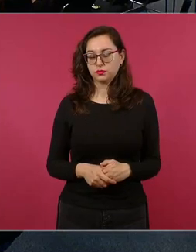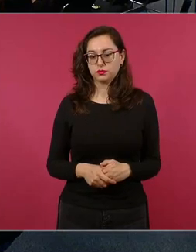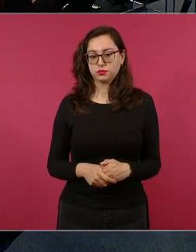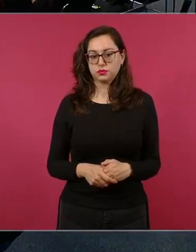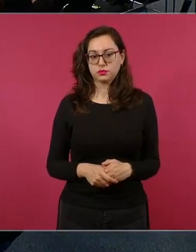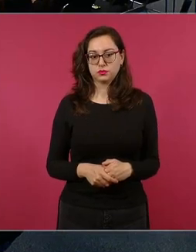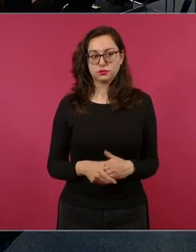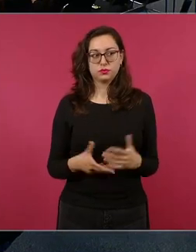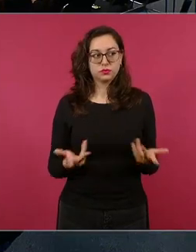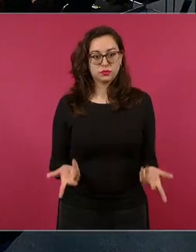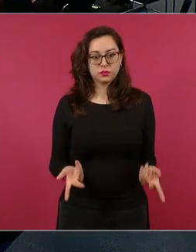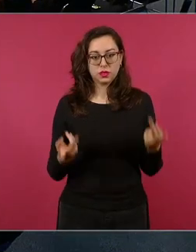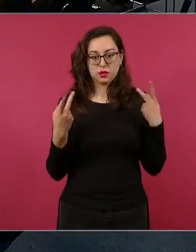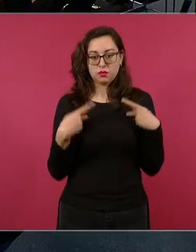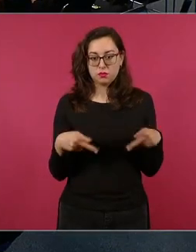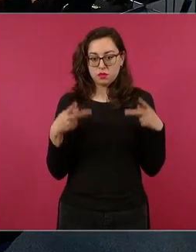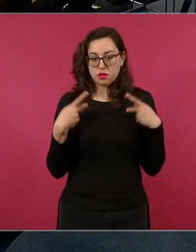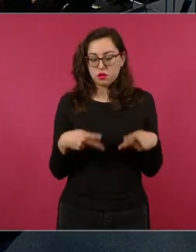inscritos